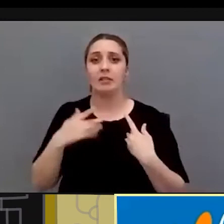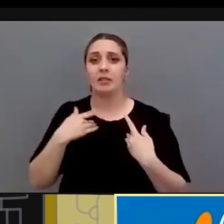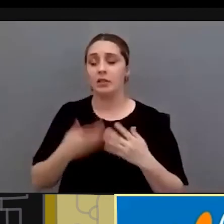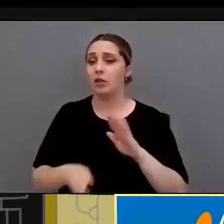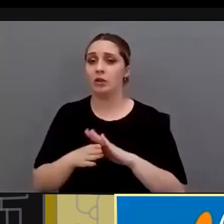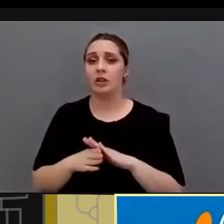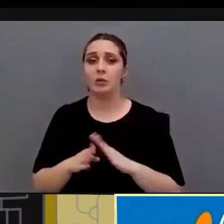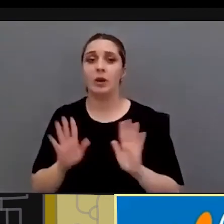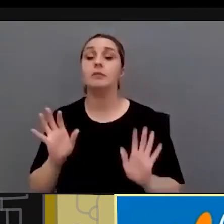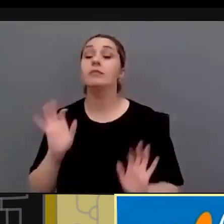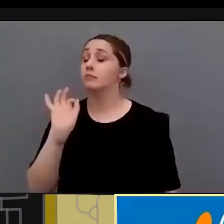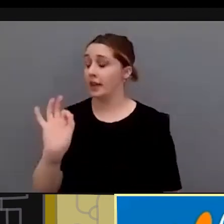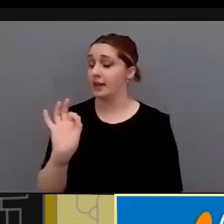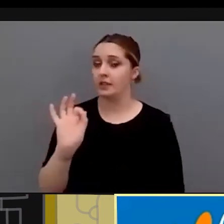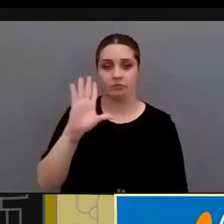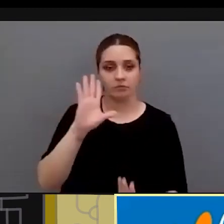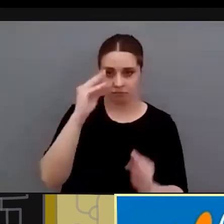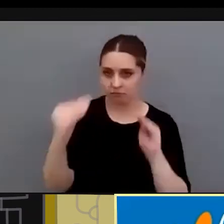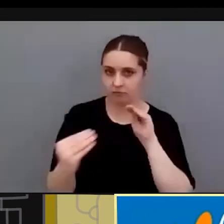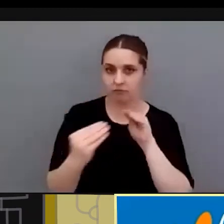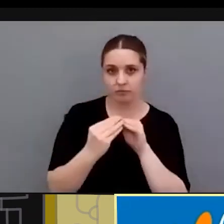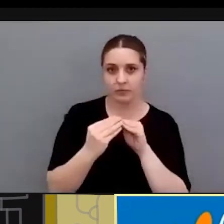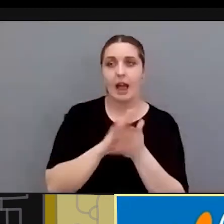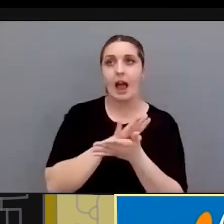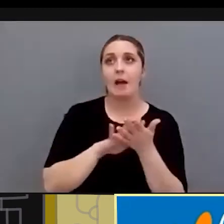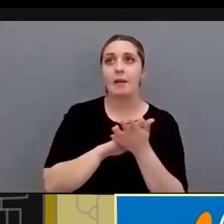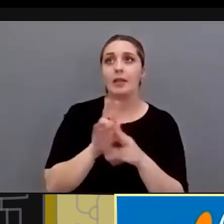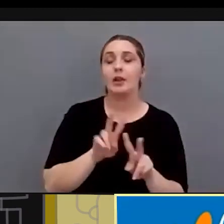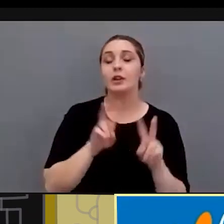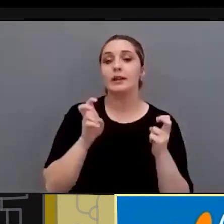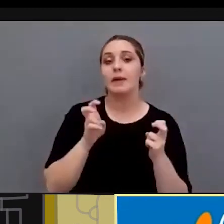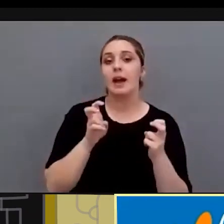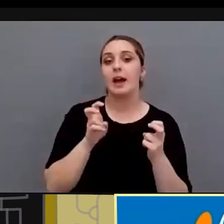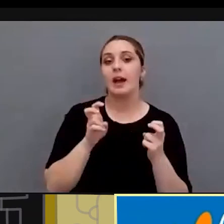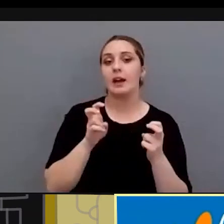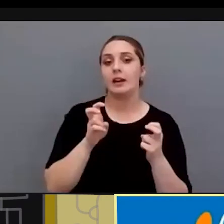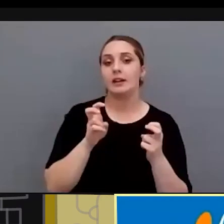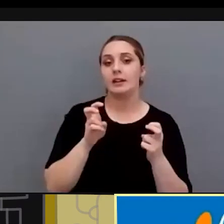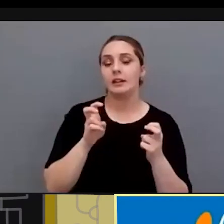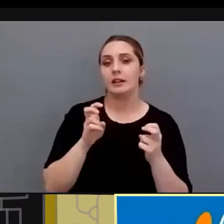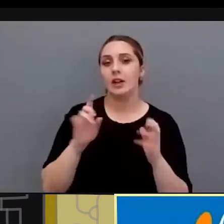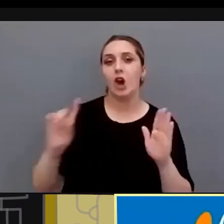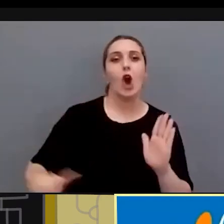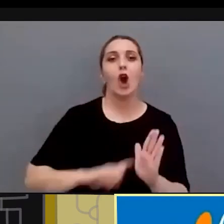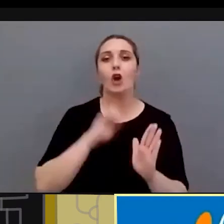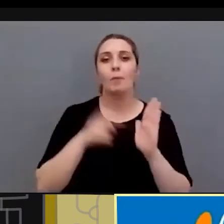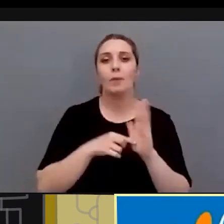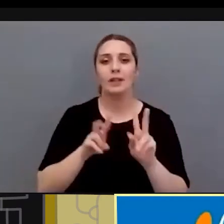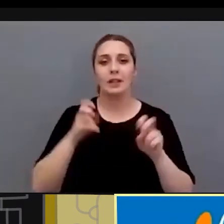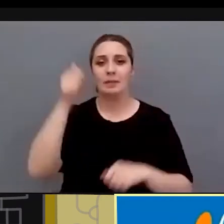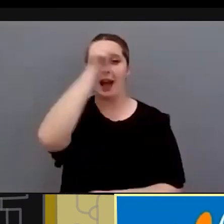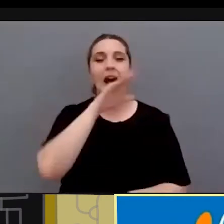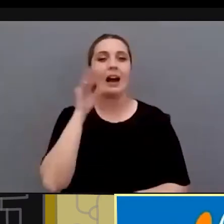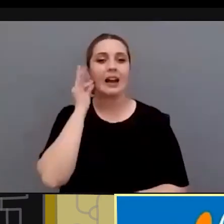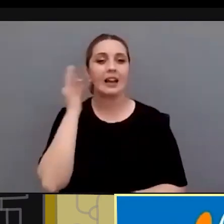pasa o sea totalmente a la hora de de hacer un abordaje integral de estas cuestiones de género se tiene que hacer